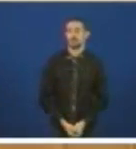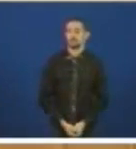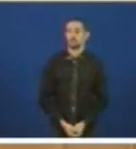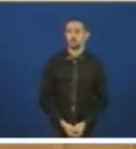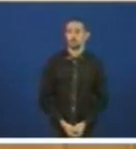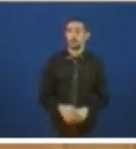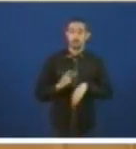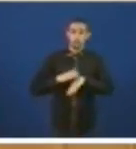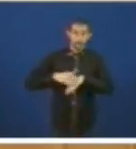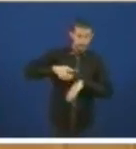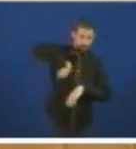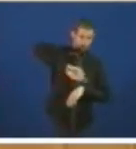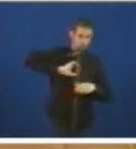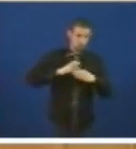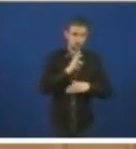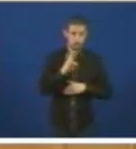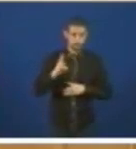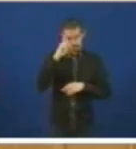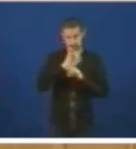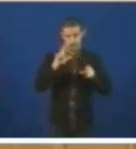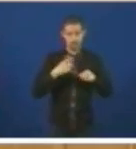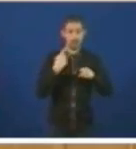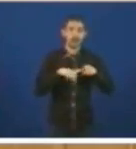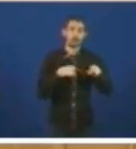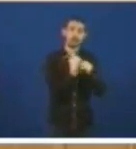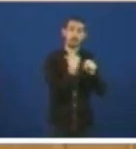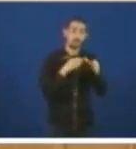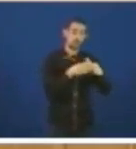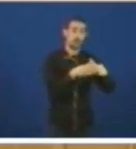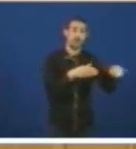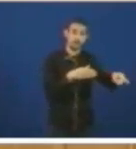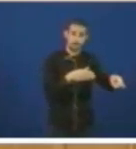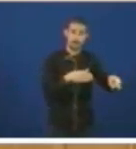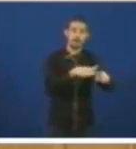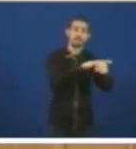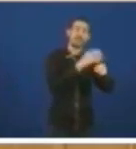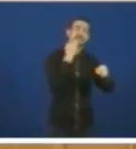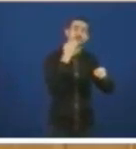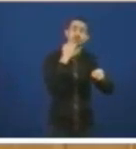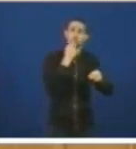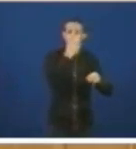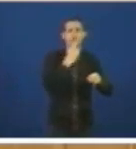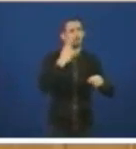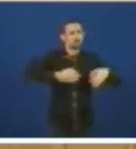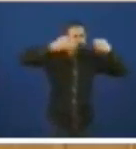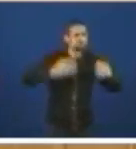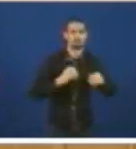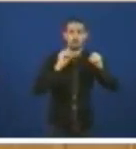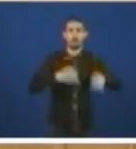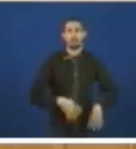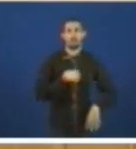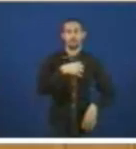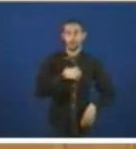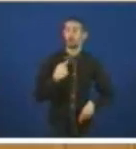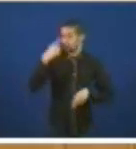para nos é evidente que a actividad andaba na comarca de Ferrol é un compromiso irrenunciable e aí están os feitos e eu coincido con